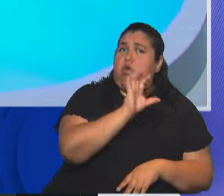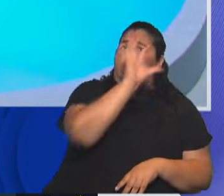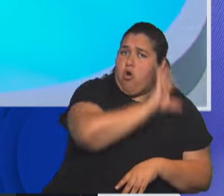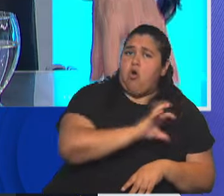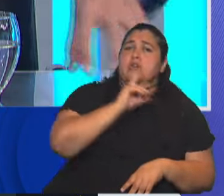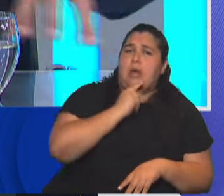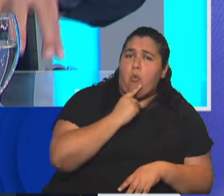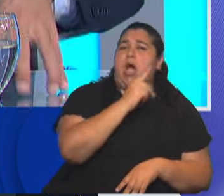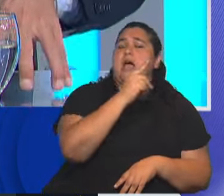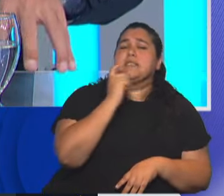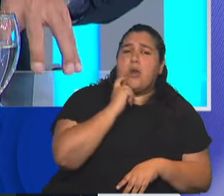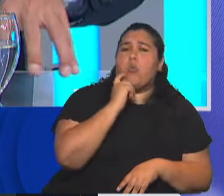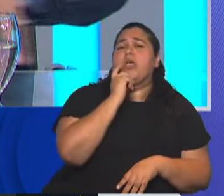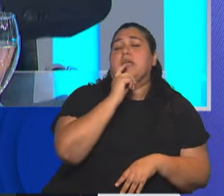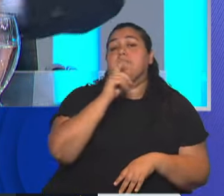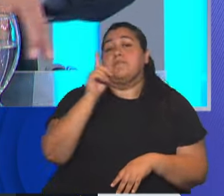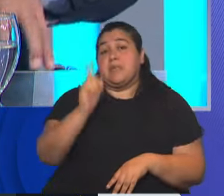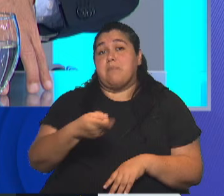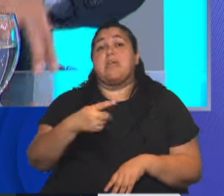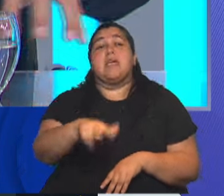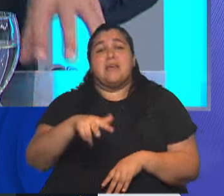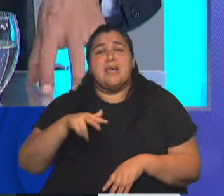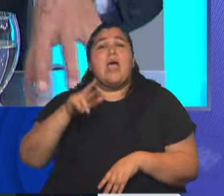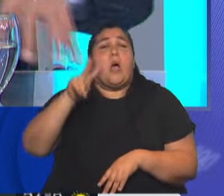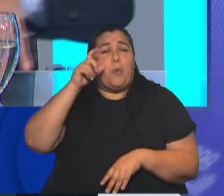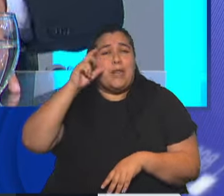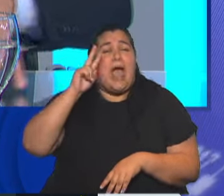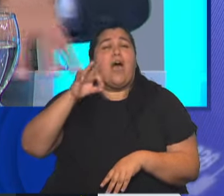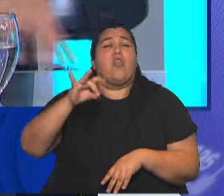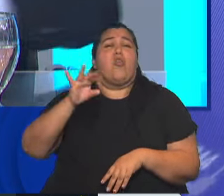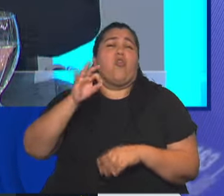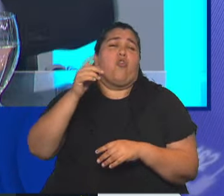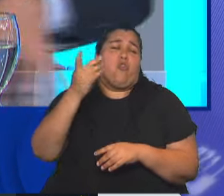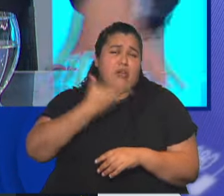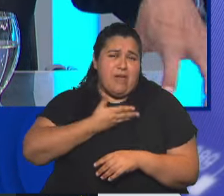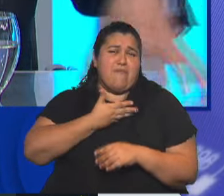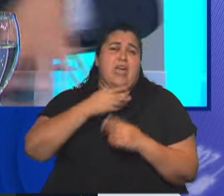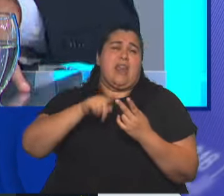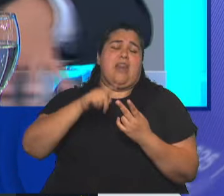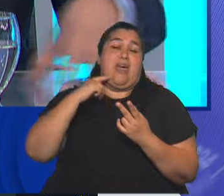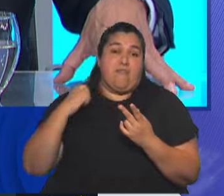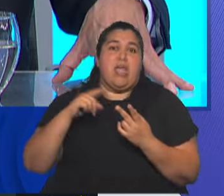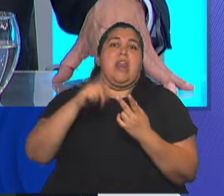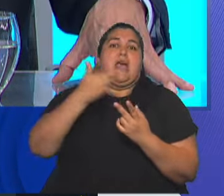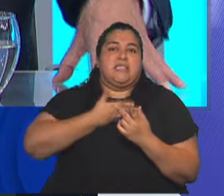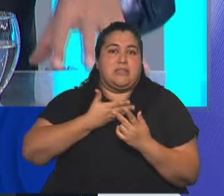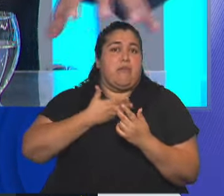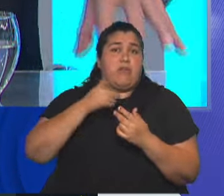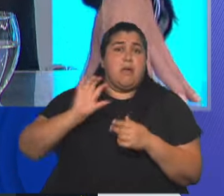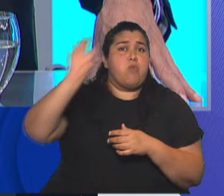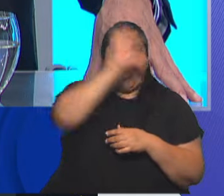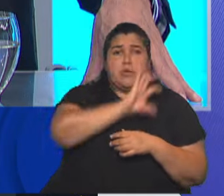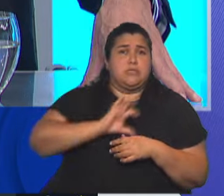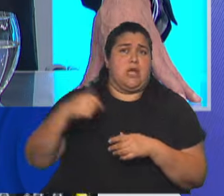Rosario es San Nicolás, Reconquista, Venado, Tuerto, Rafaela, Santa Fe, estamos transitando todo el país.